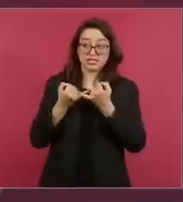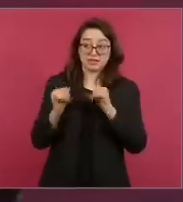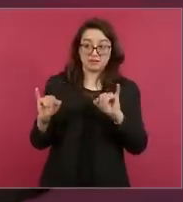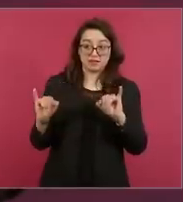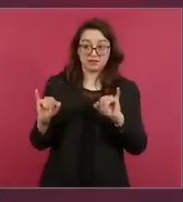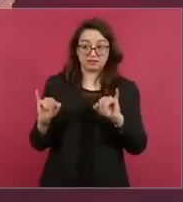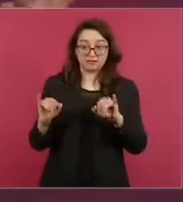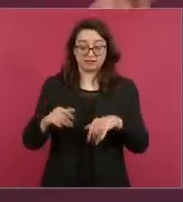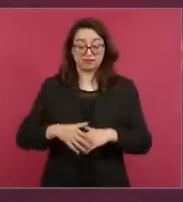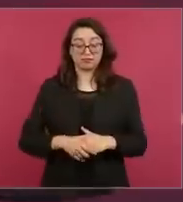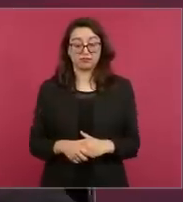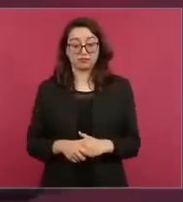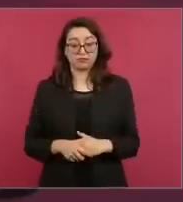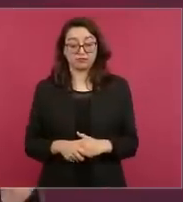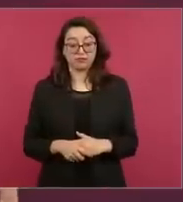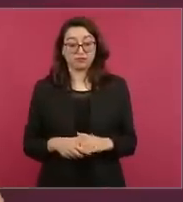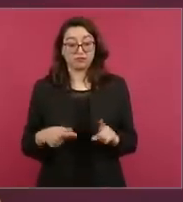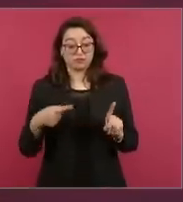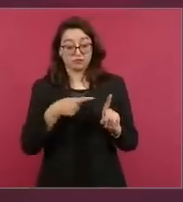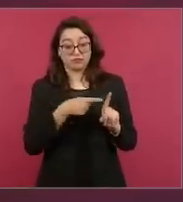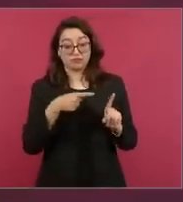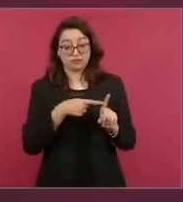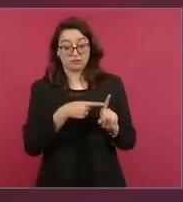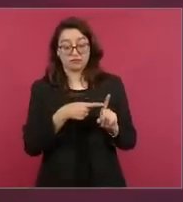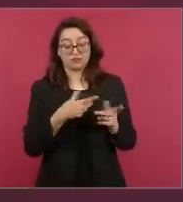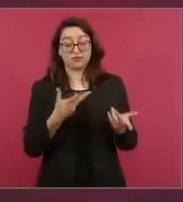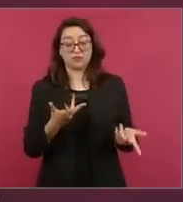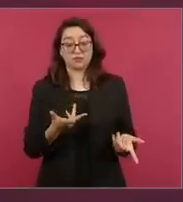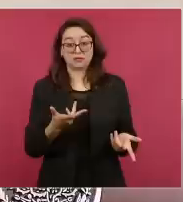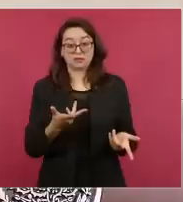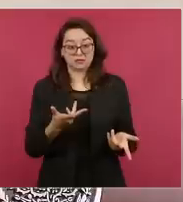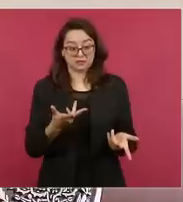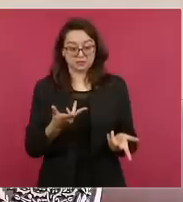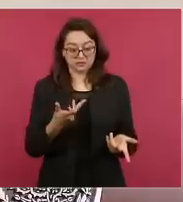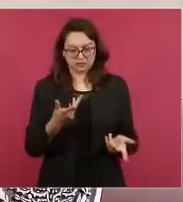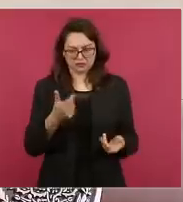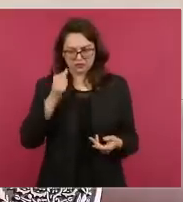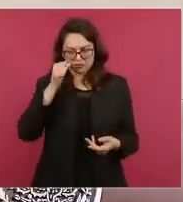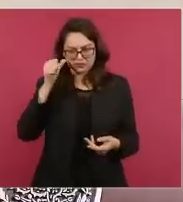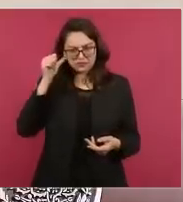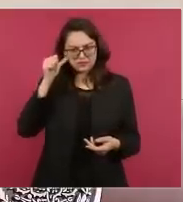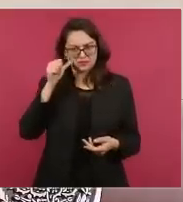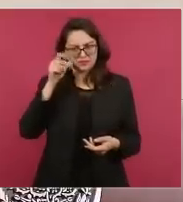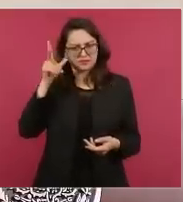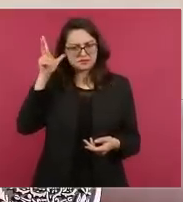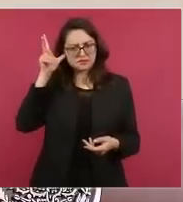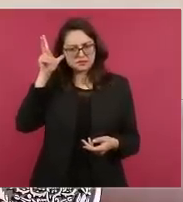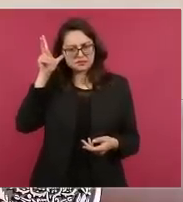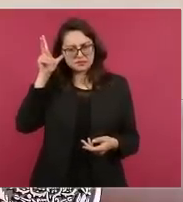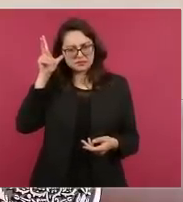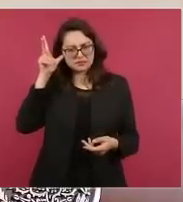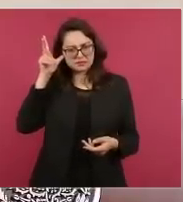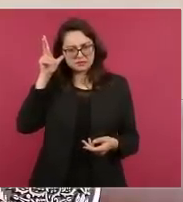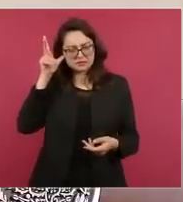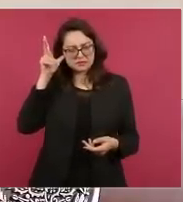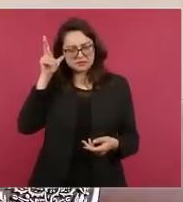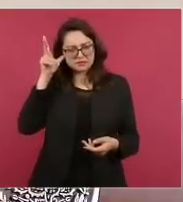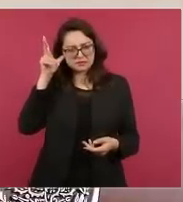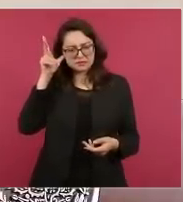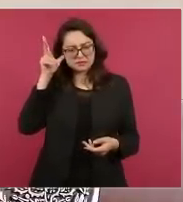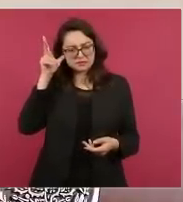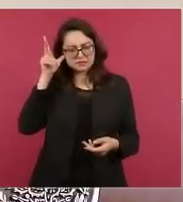Pues ahora él declara antier, ayer, de que no